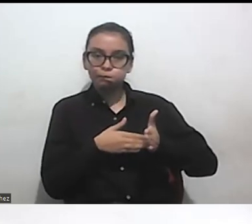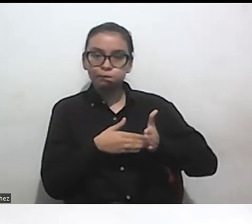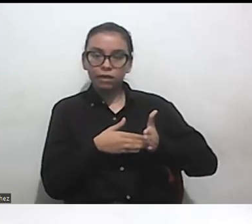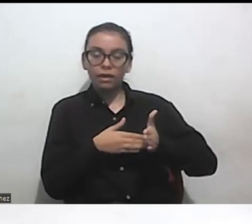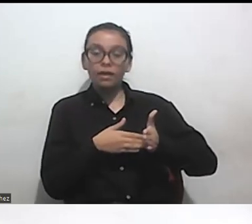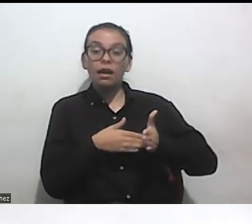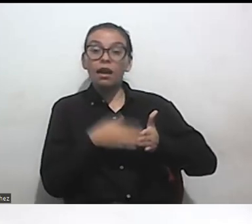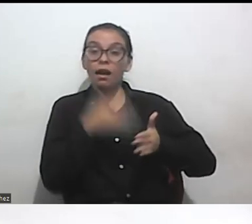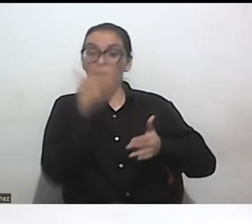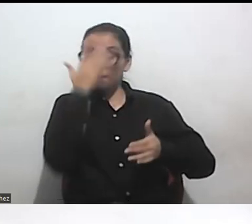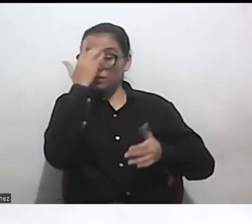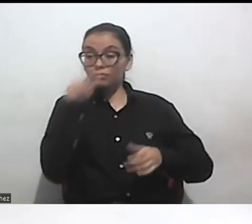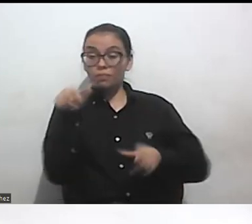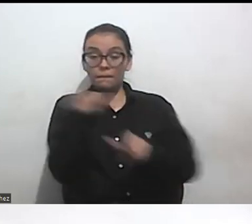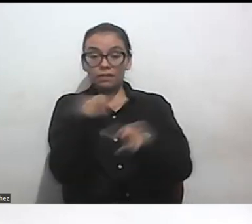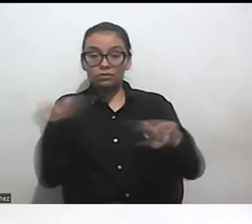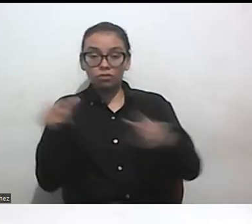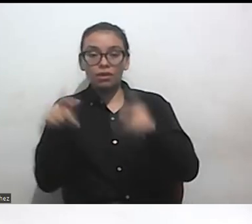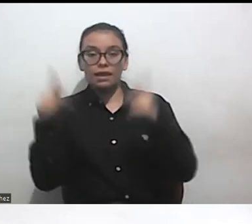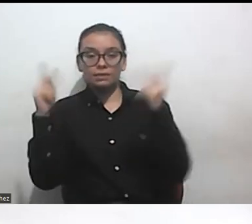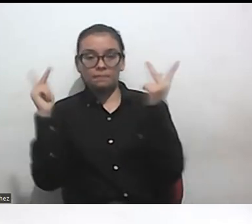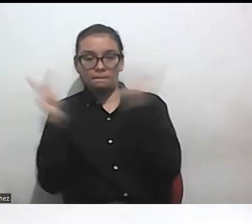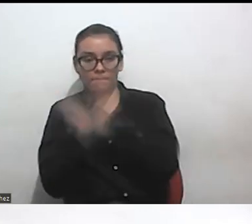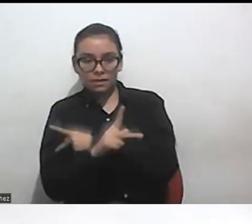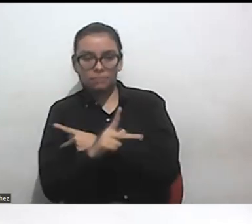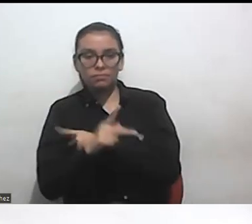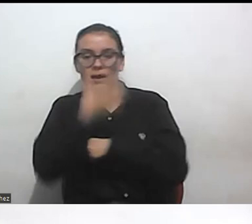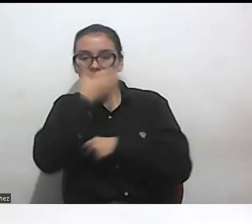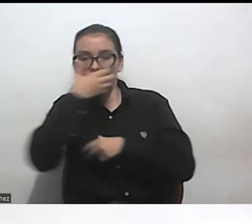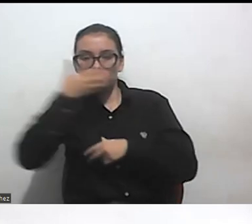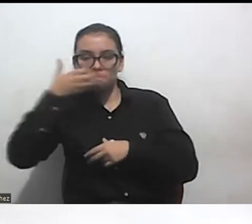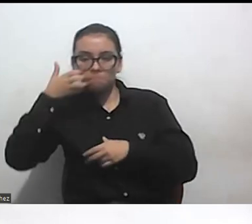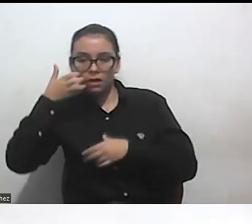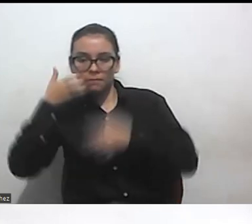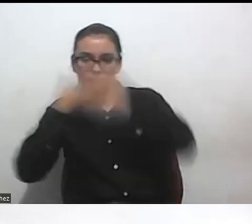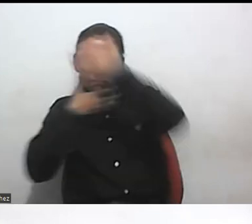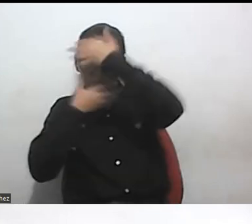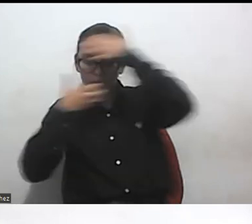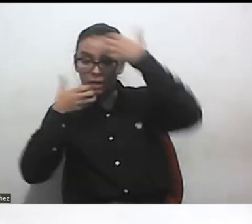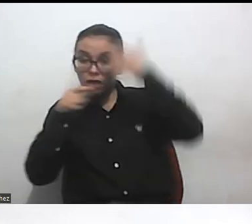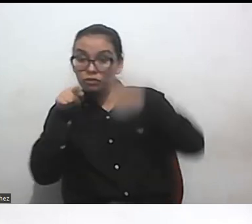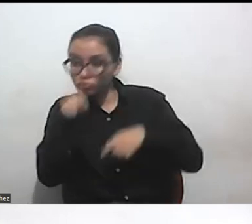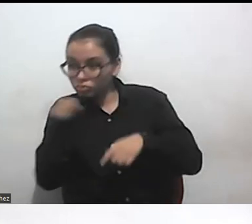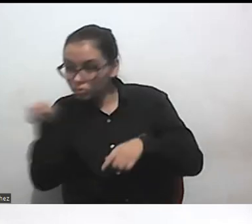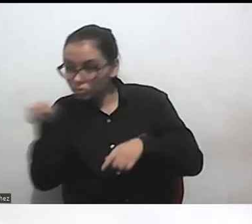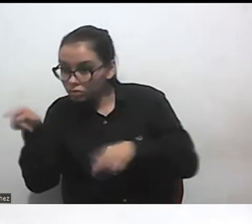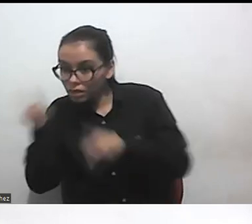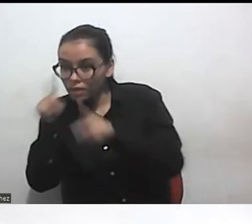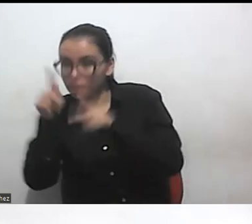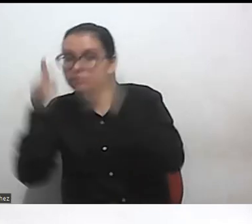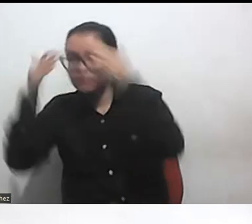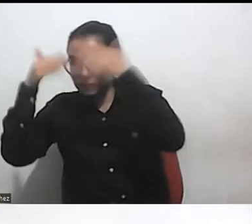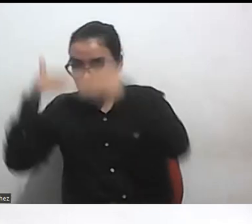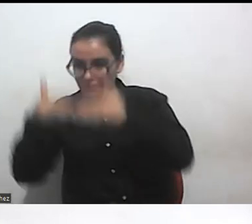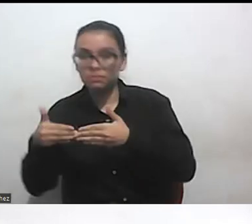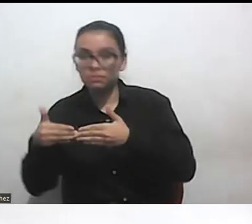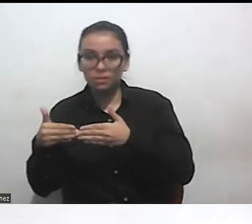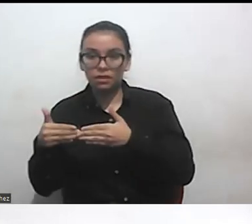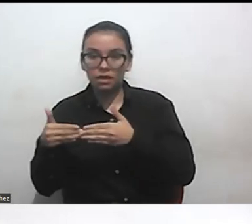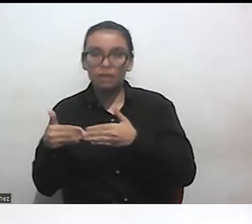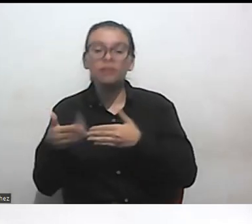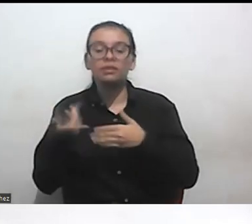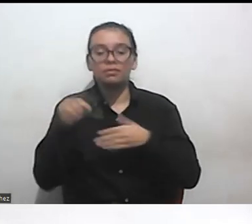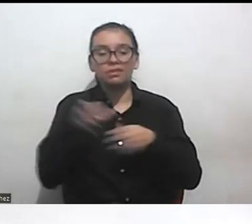víctima del conflicto armado está en condición de discapacidad también es cierto que en el departamento del